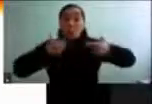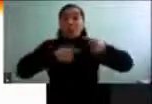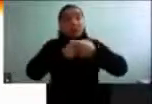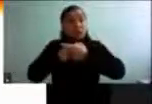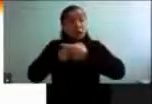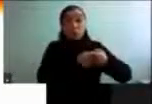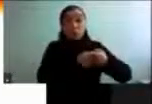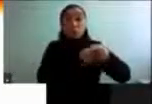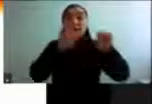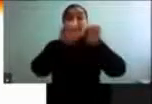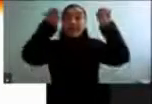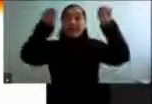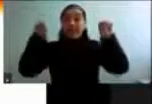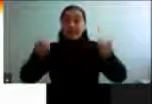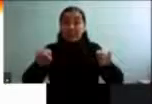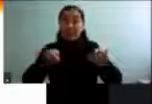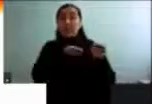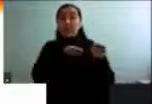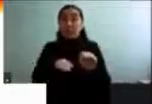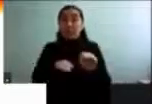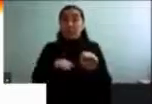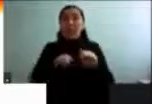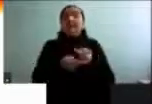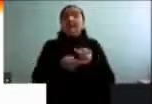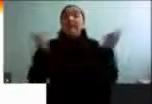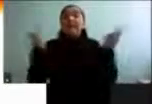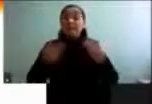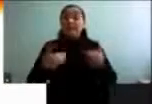los sistemas que los sustentan y los servicios que prestan.